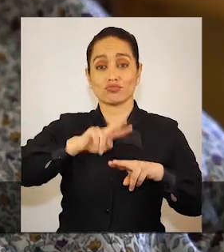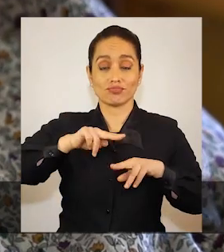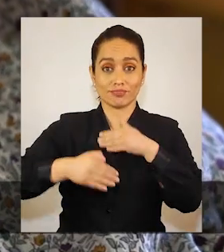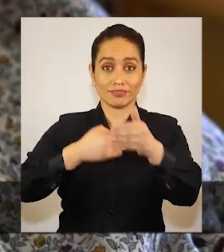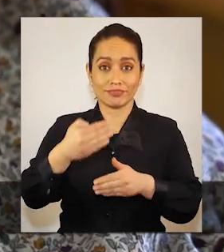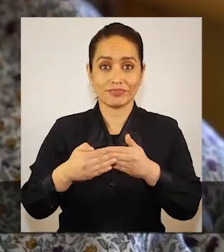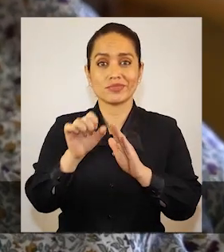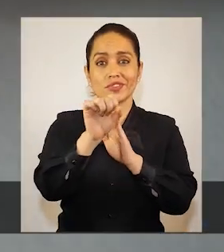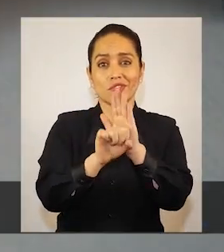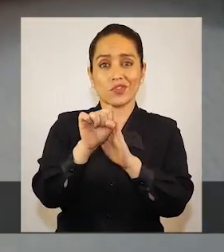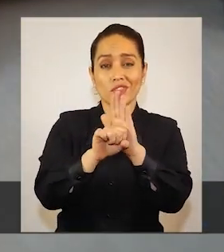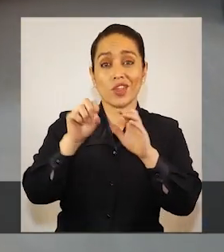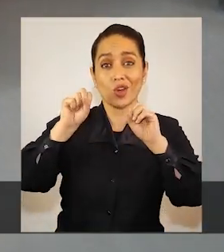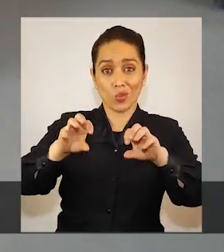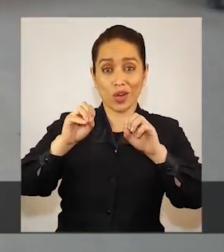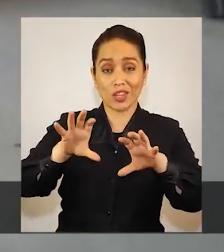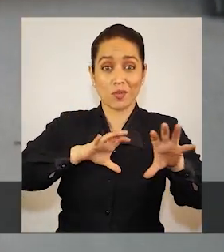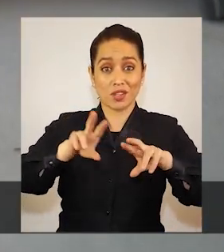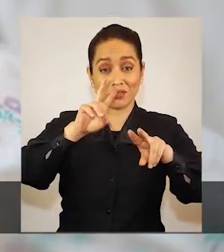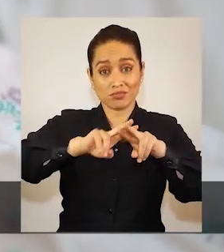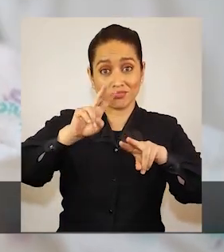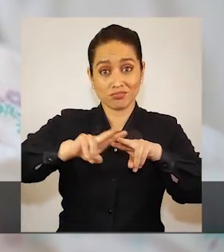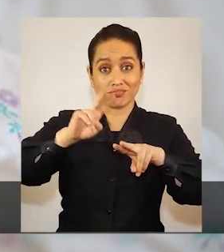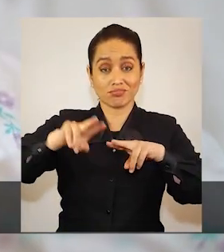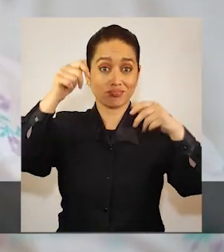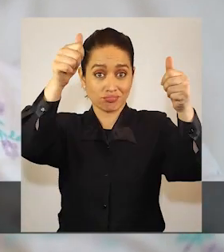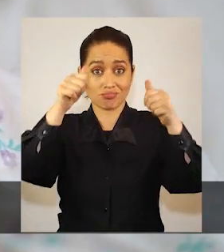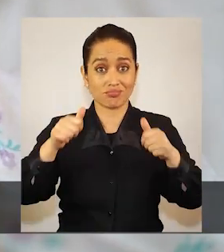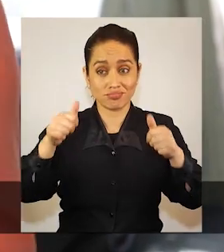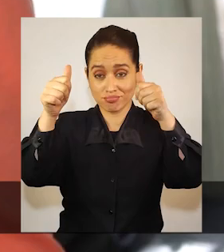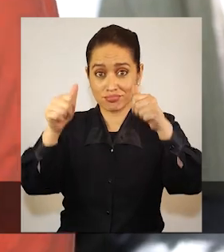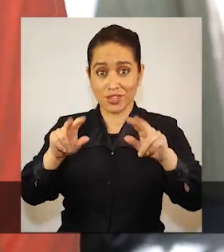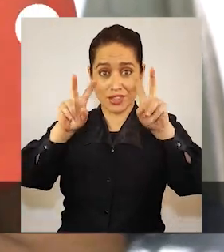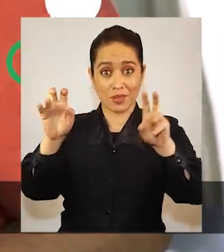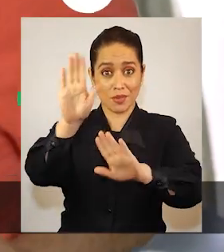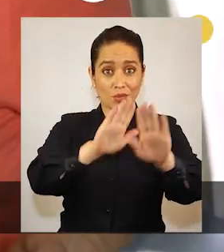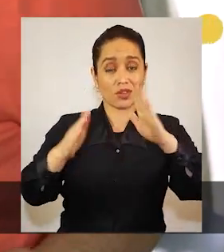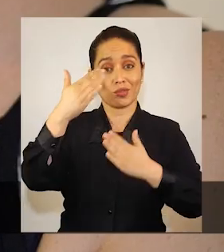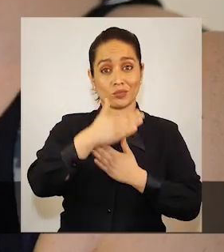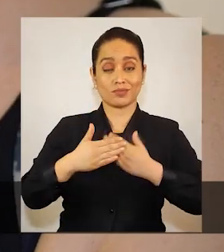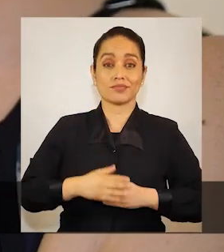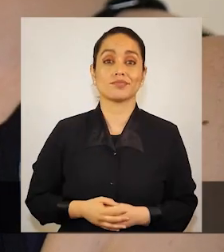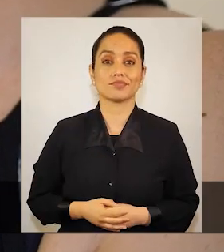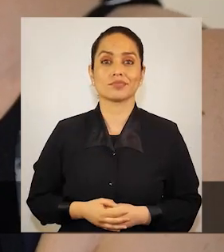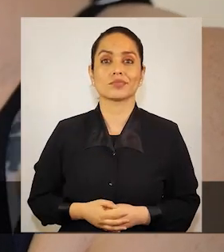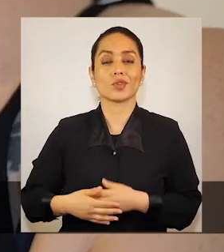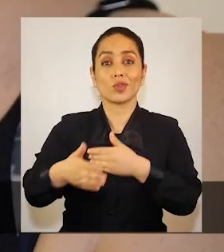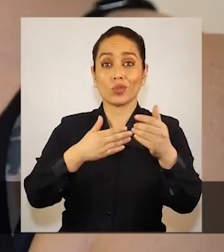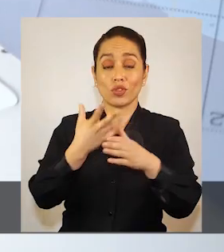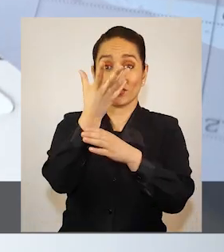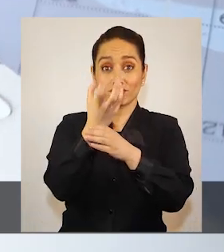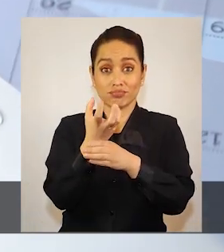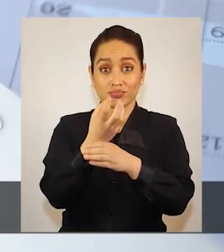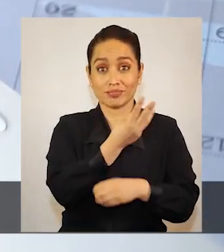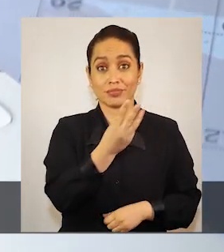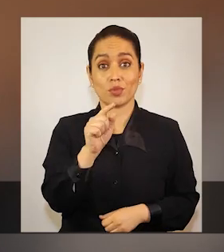generando videos educativos y material gráfico en temas sobre cuidados y autocuidado. Estos se encuentran